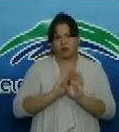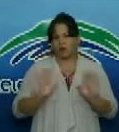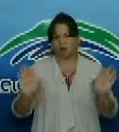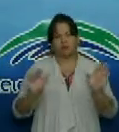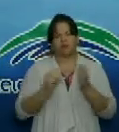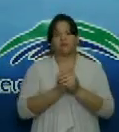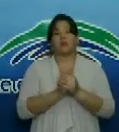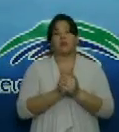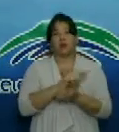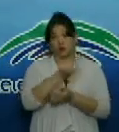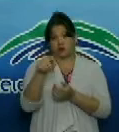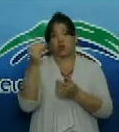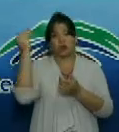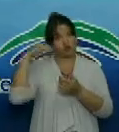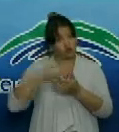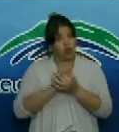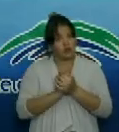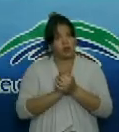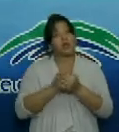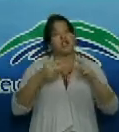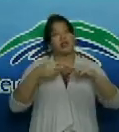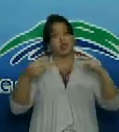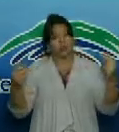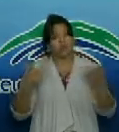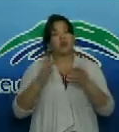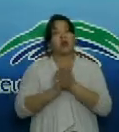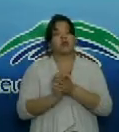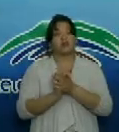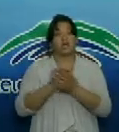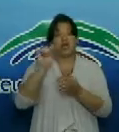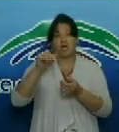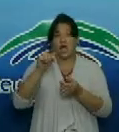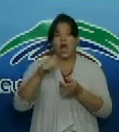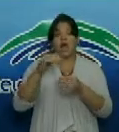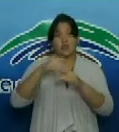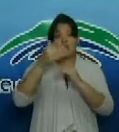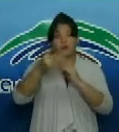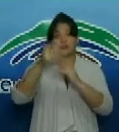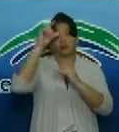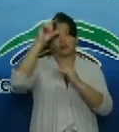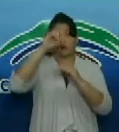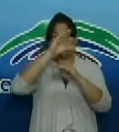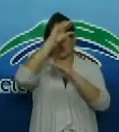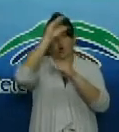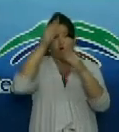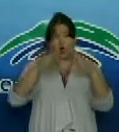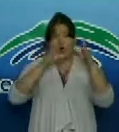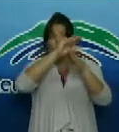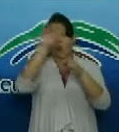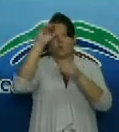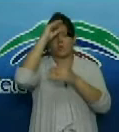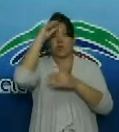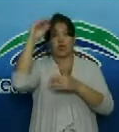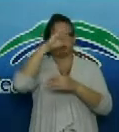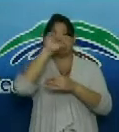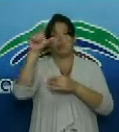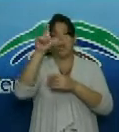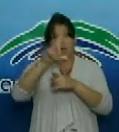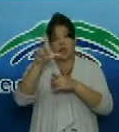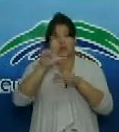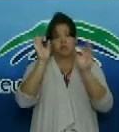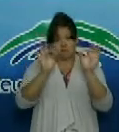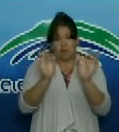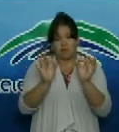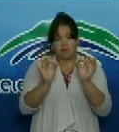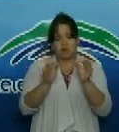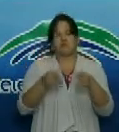pues ya lo sabe el restaurante Polinesio continúa prestando servicio a pesar de esta situación epidemiológica que vive la provincia lo que